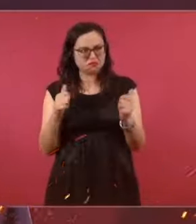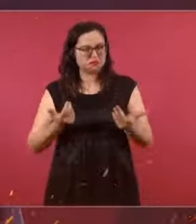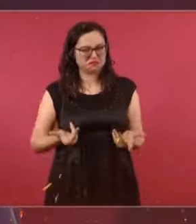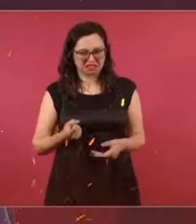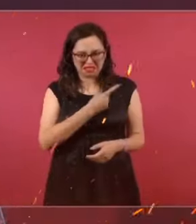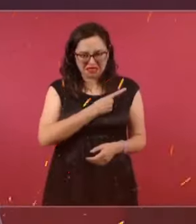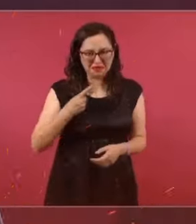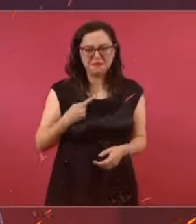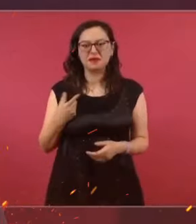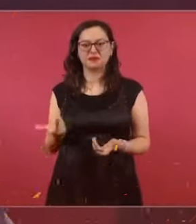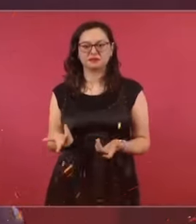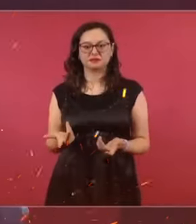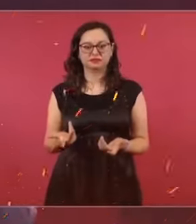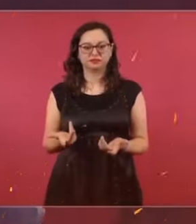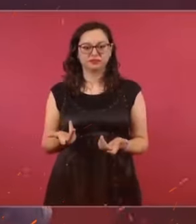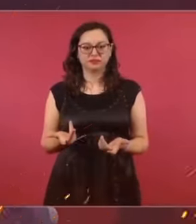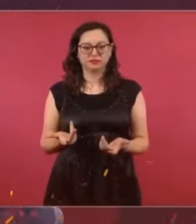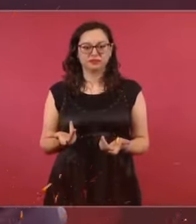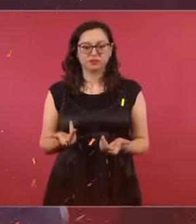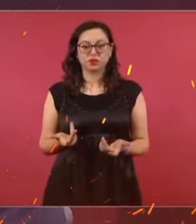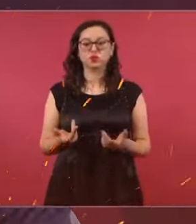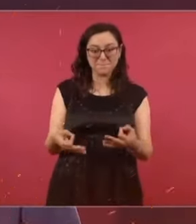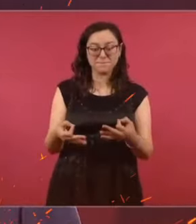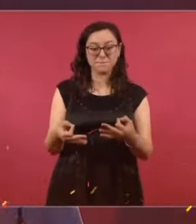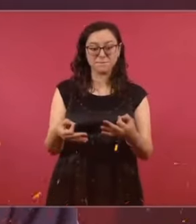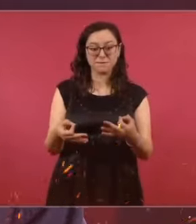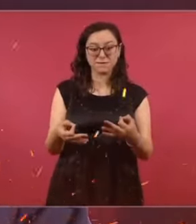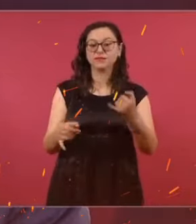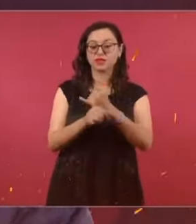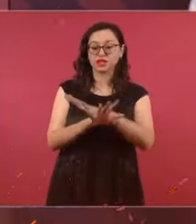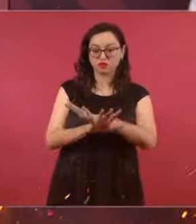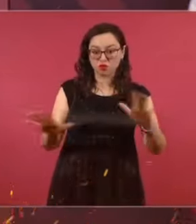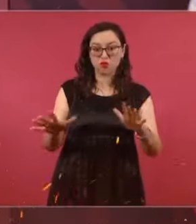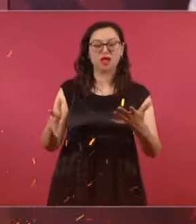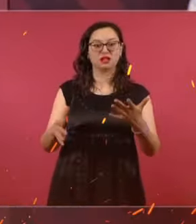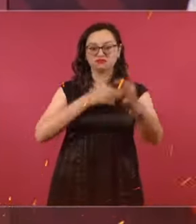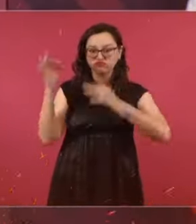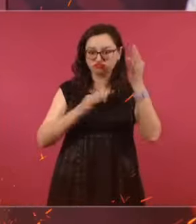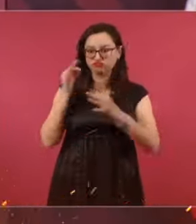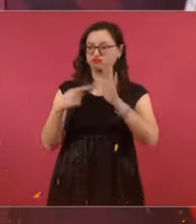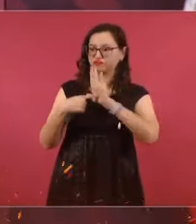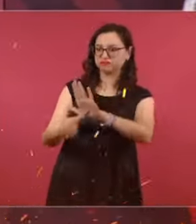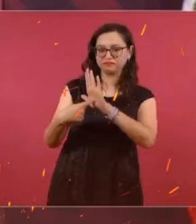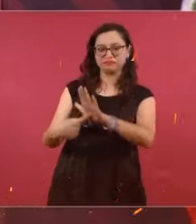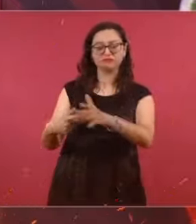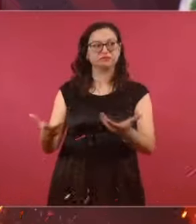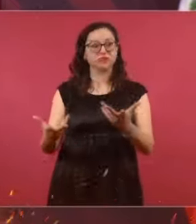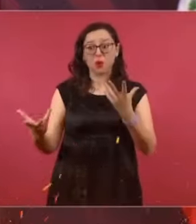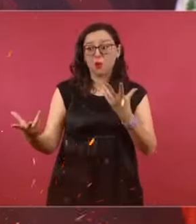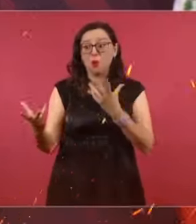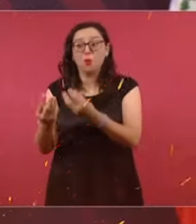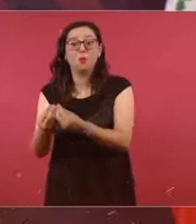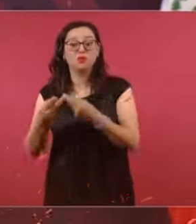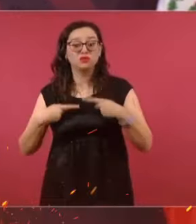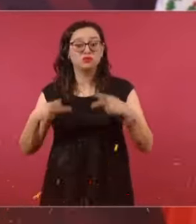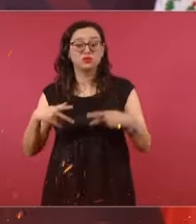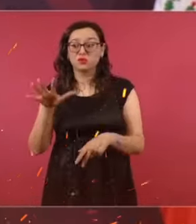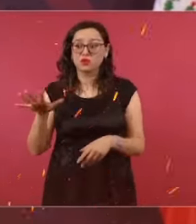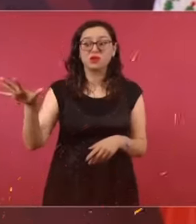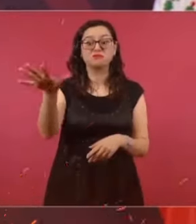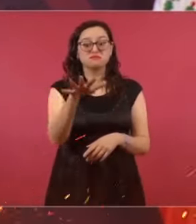realmente como propósito informarle al pueblo. Estén lo más cercano que se pueda al pueblo.